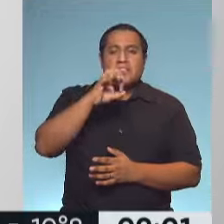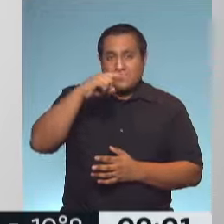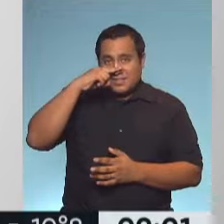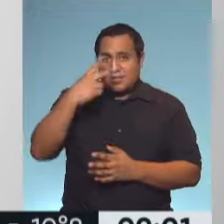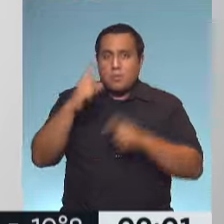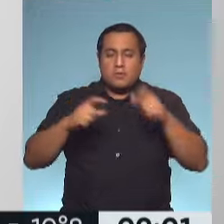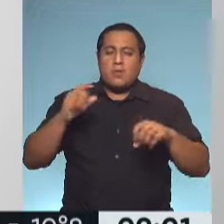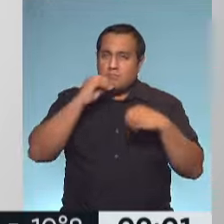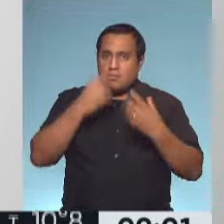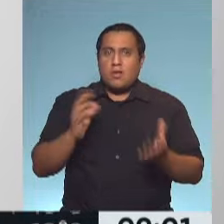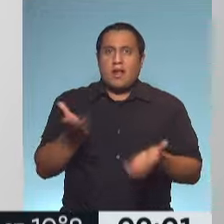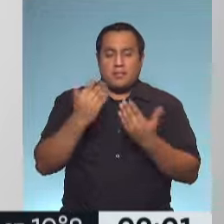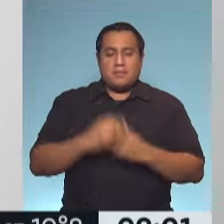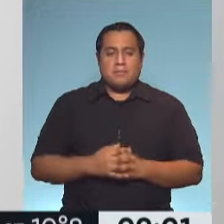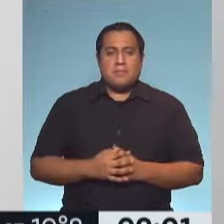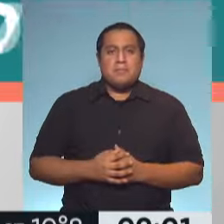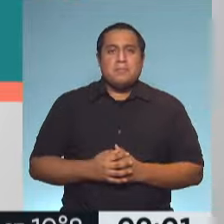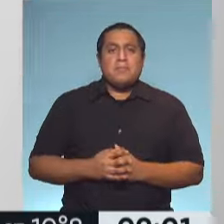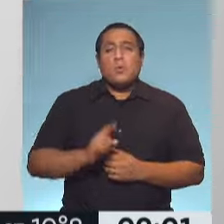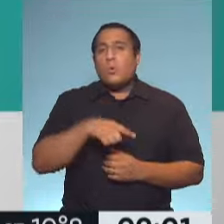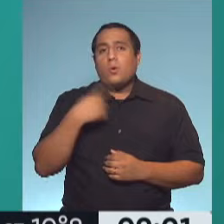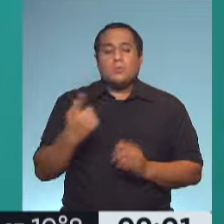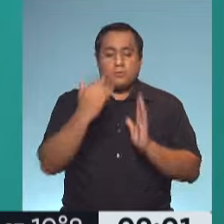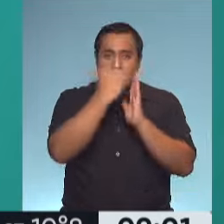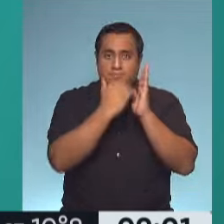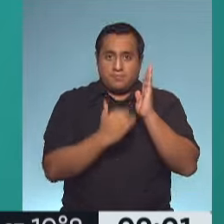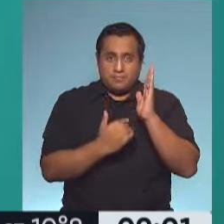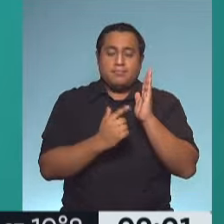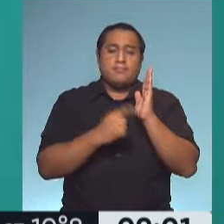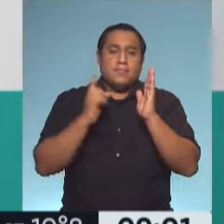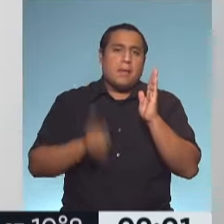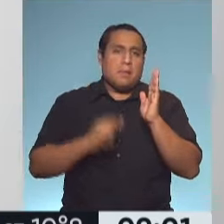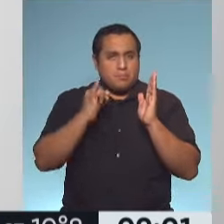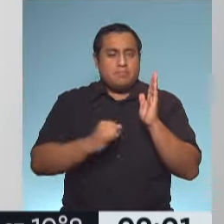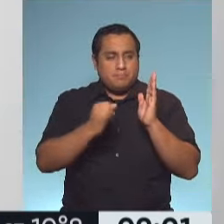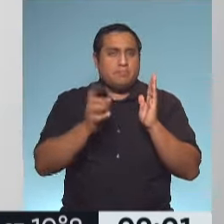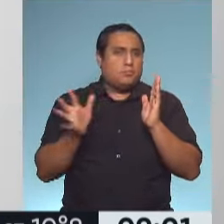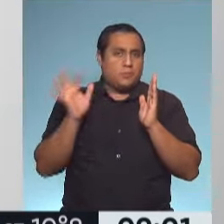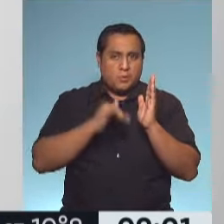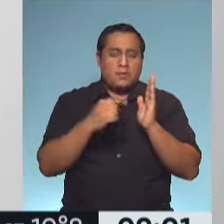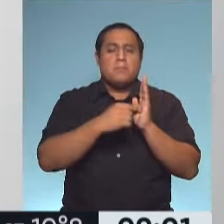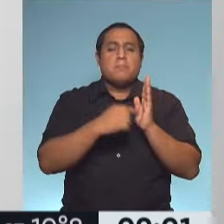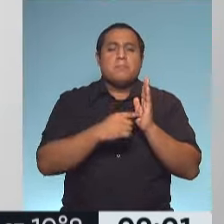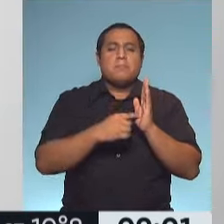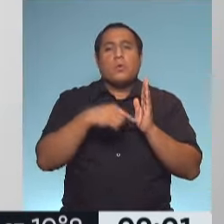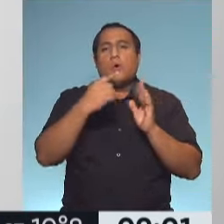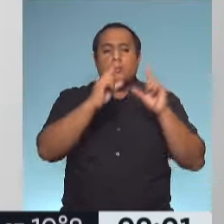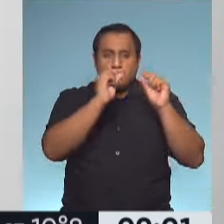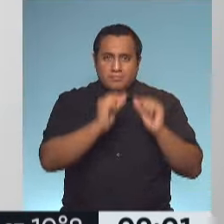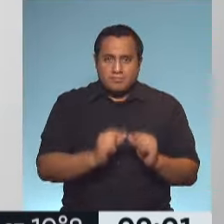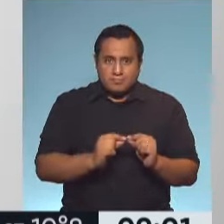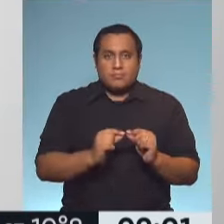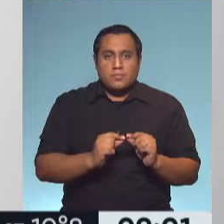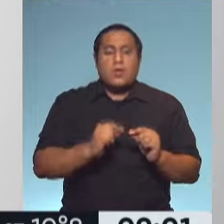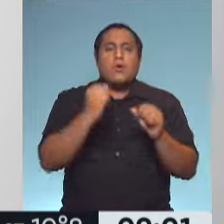recuperadas de COVID. Y por otro lado, el repaso también de cada jornada que habla de otras cifras. En este caso,